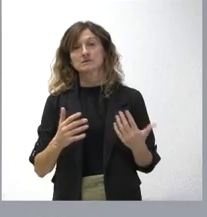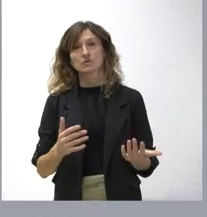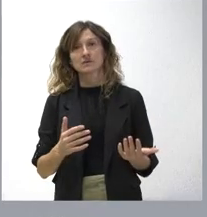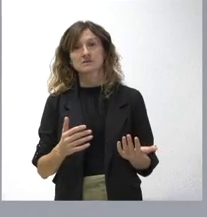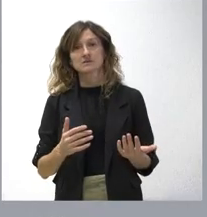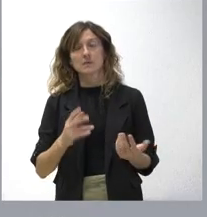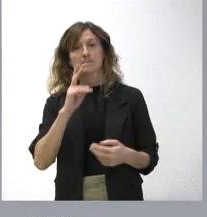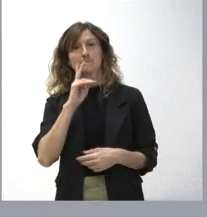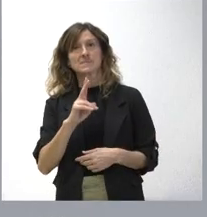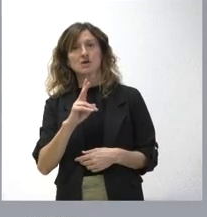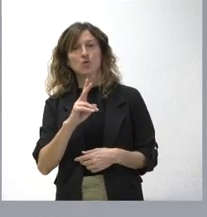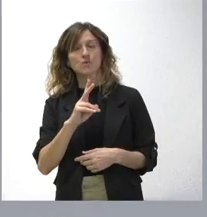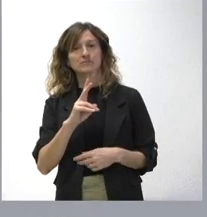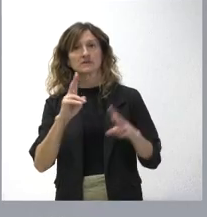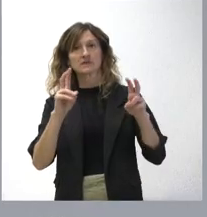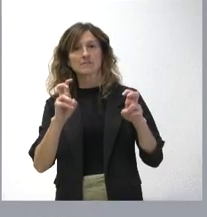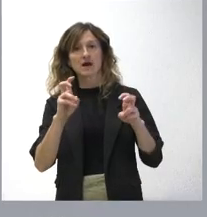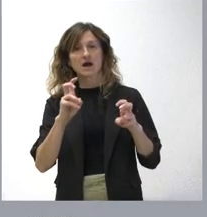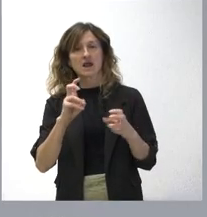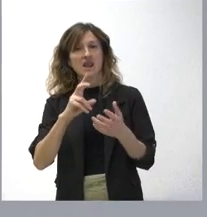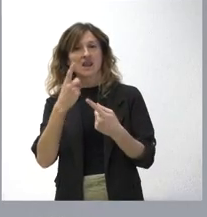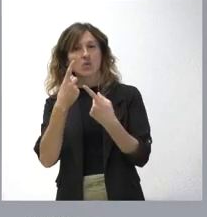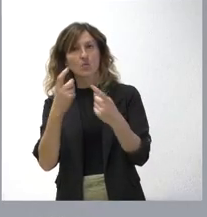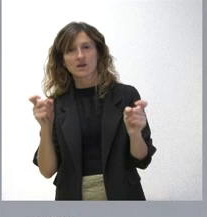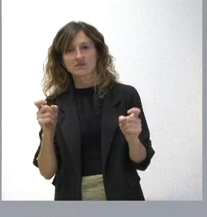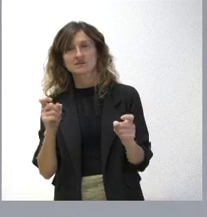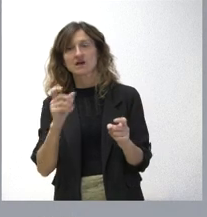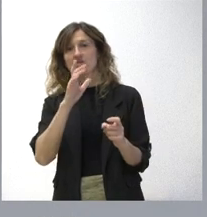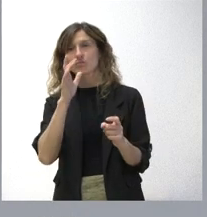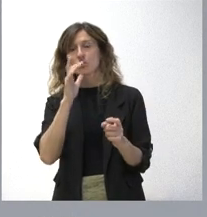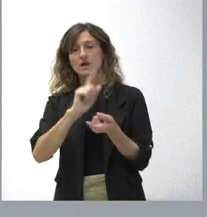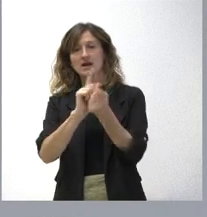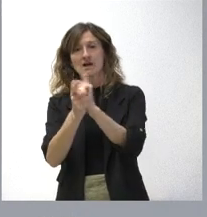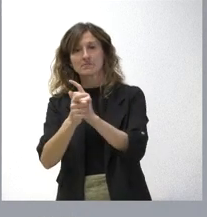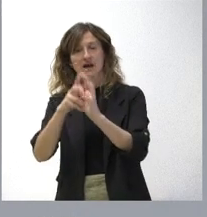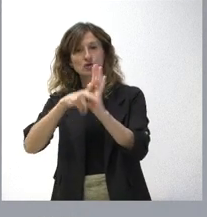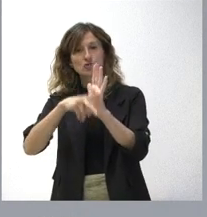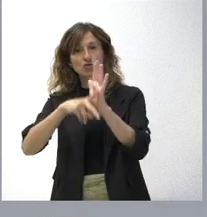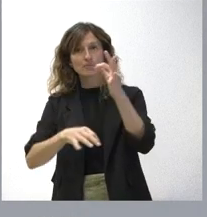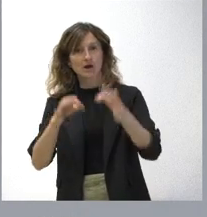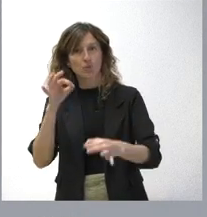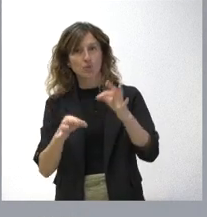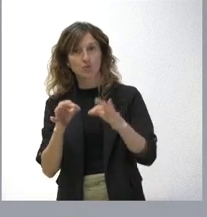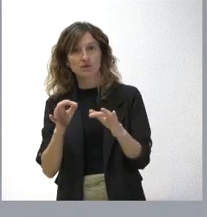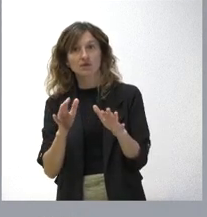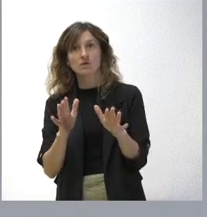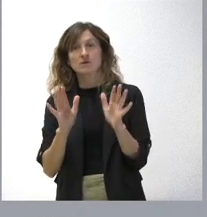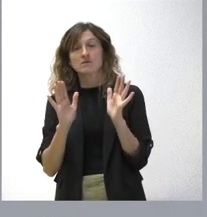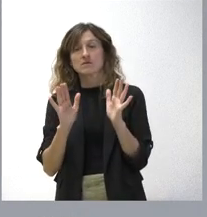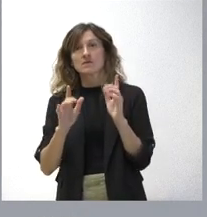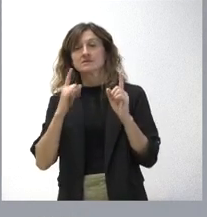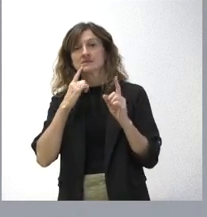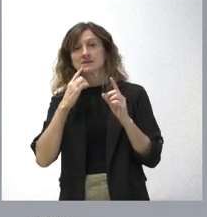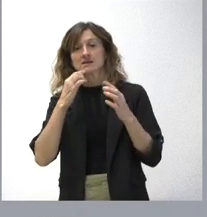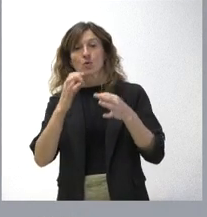una necesidad imperiosa e ineludible de tener que alterar el régimen jurídico, salvo que tengamos la garantía completa